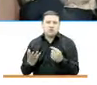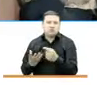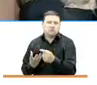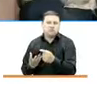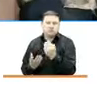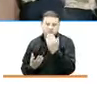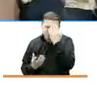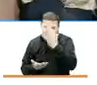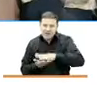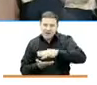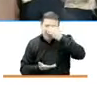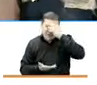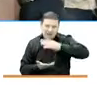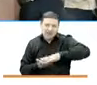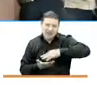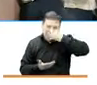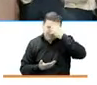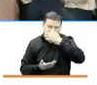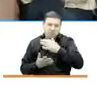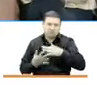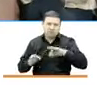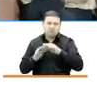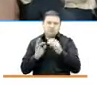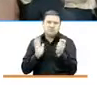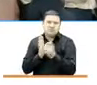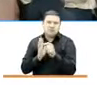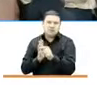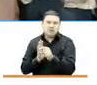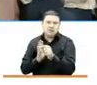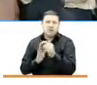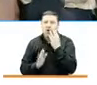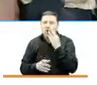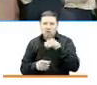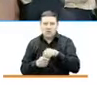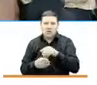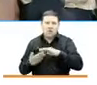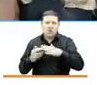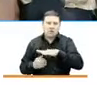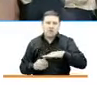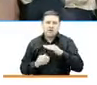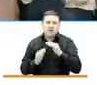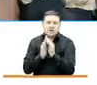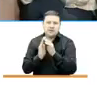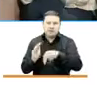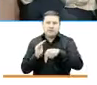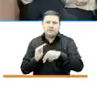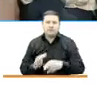aprendizaje fundamentales, que son esos hogares comunitarios del ICBF?